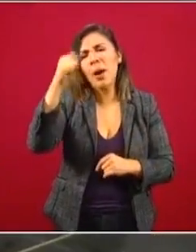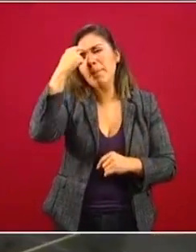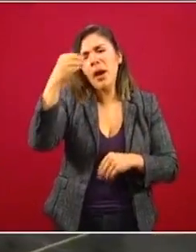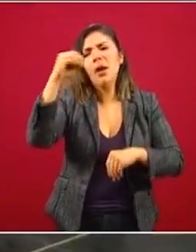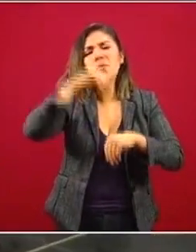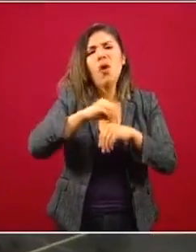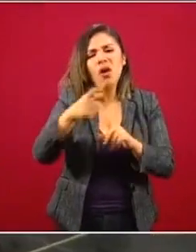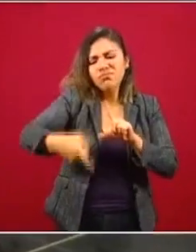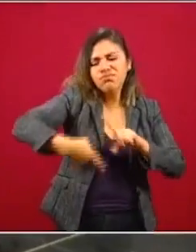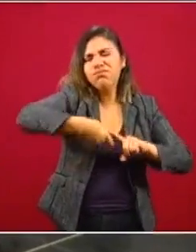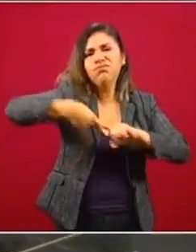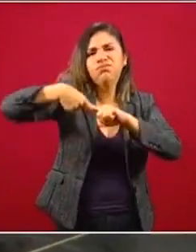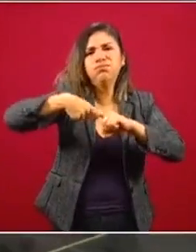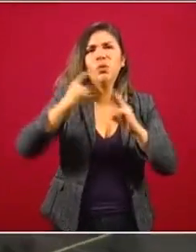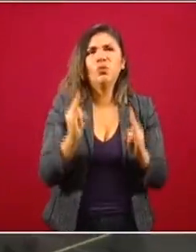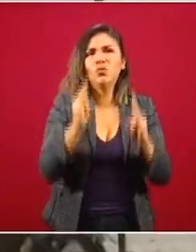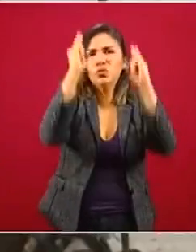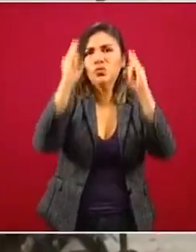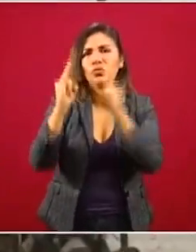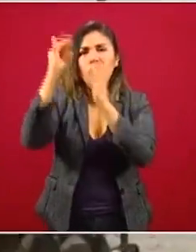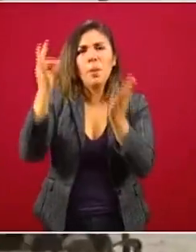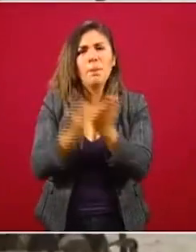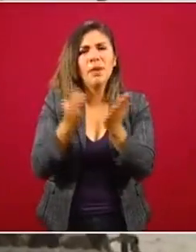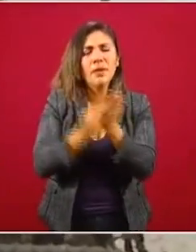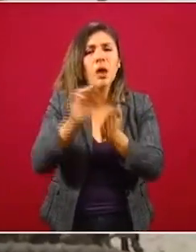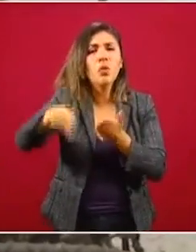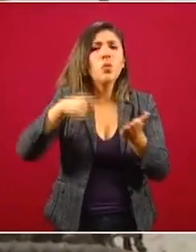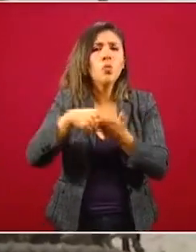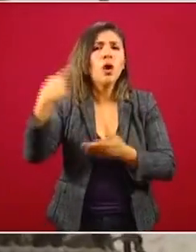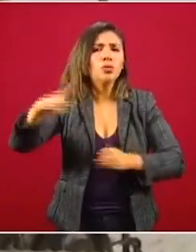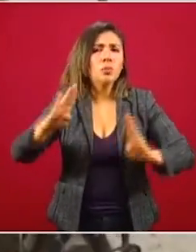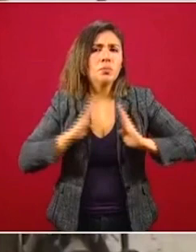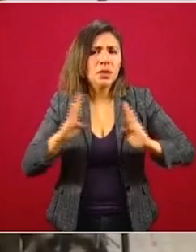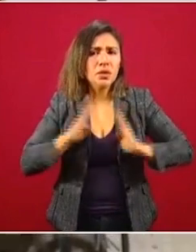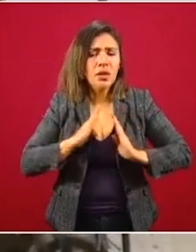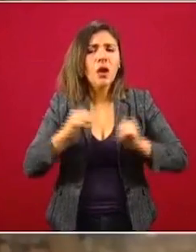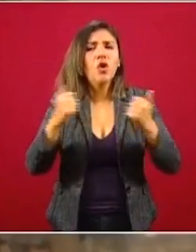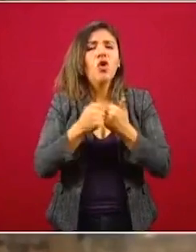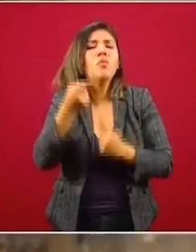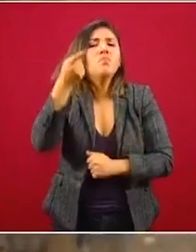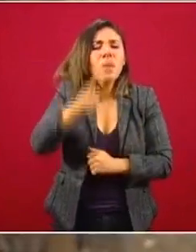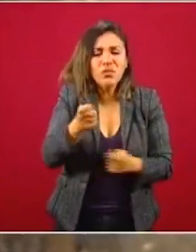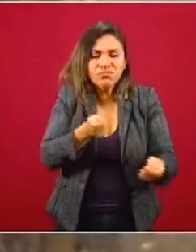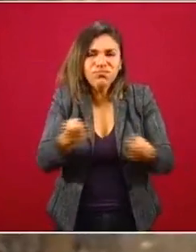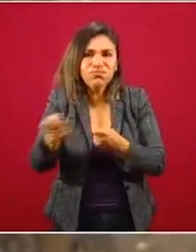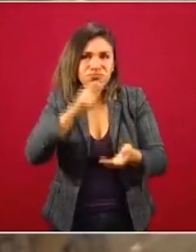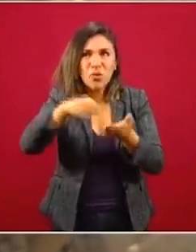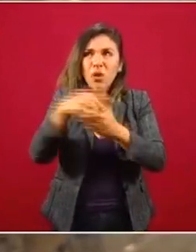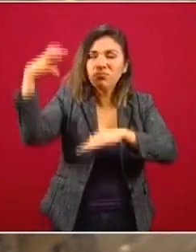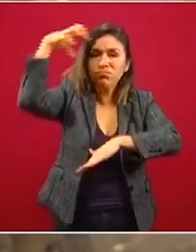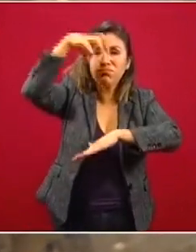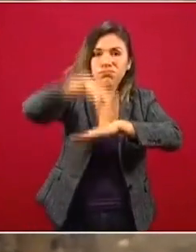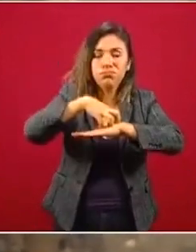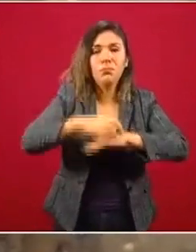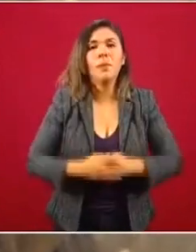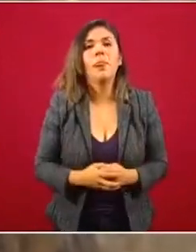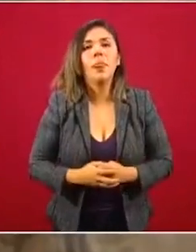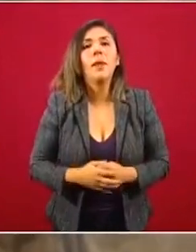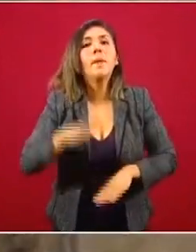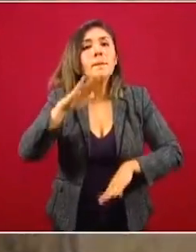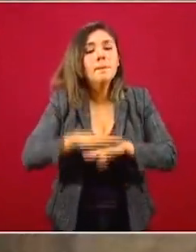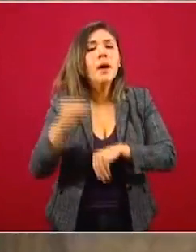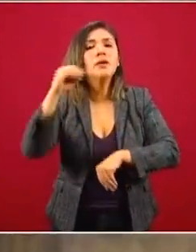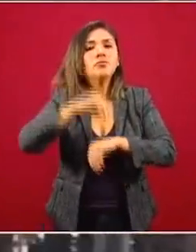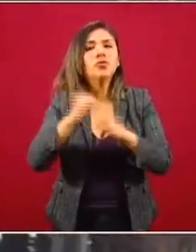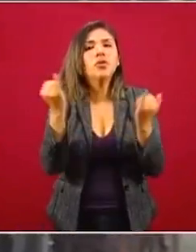anclas para sujeción de columnas metálicas en la terminal militar y pabellón de mandatarios, armado de acero de refuerzo y cimbrado